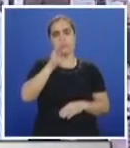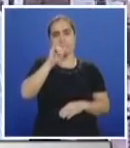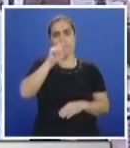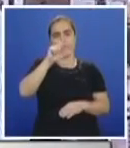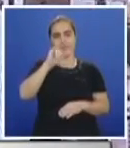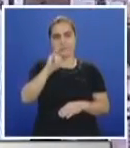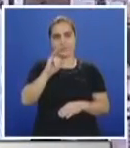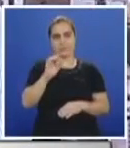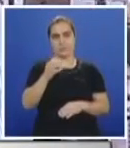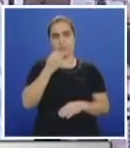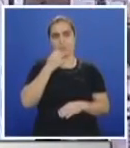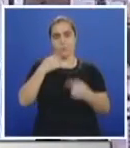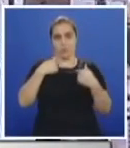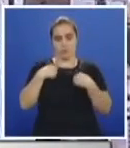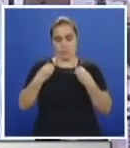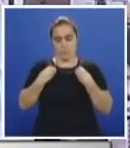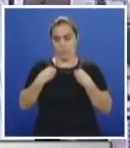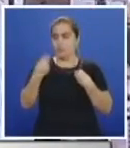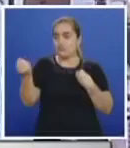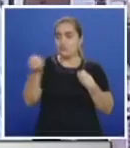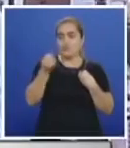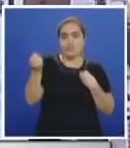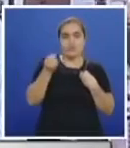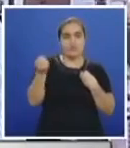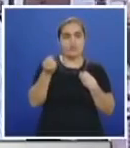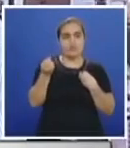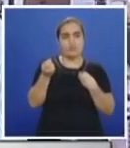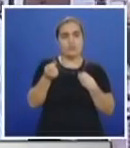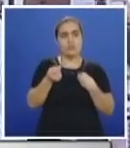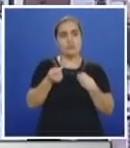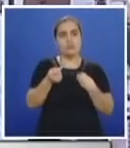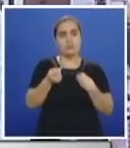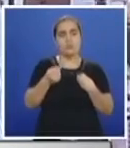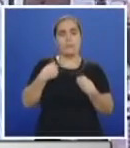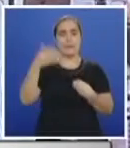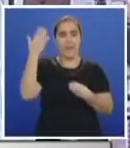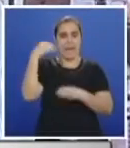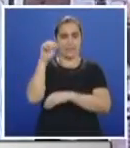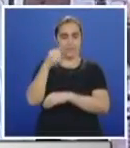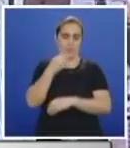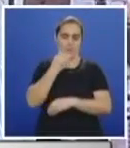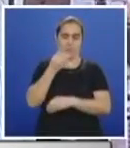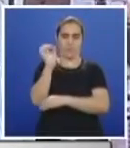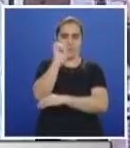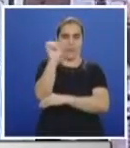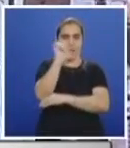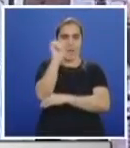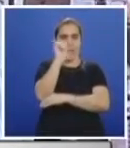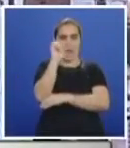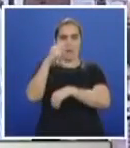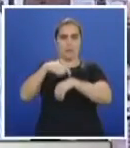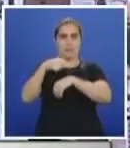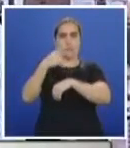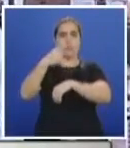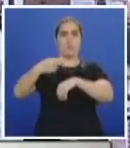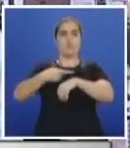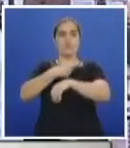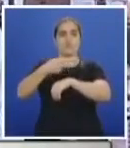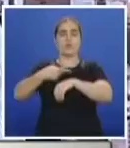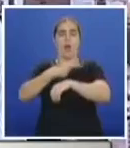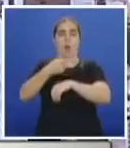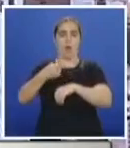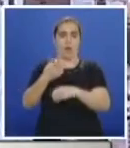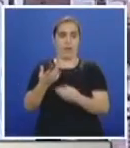desde, por ejemplo, yo vivo en el Valle del Lili. Del Valle del Lili la universidad me podía echar una hora en carro, subiendo por las cañas gordas o yéndome por la